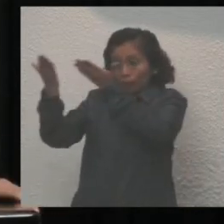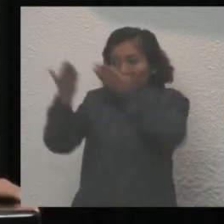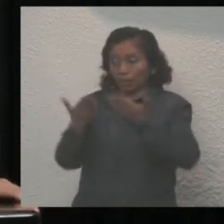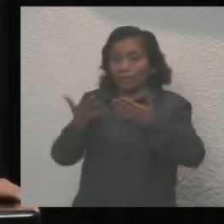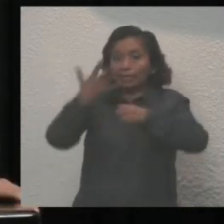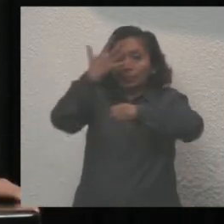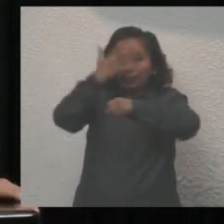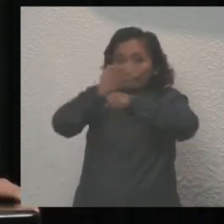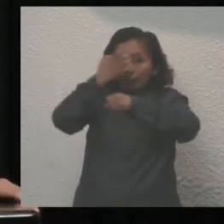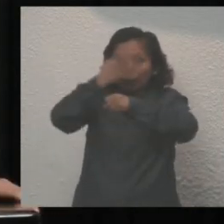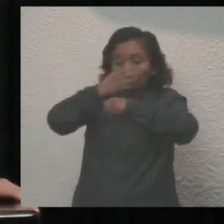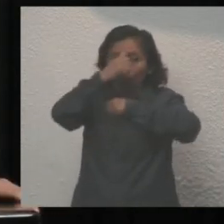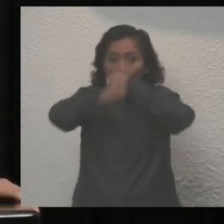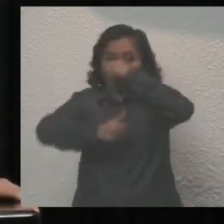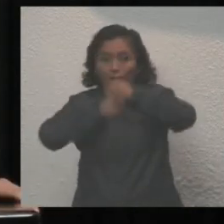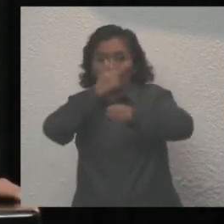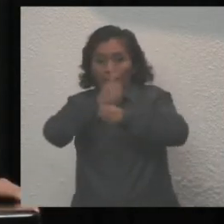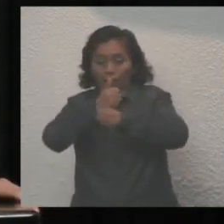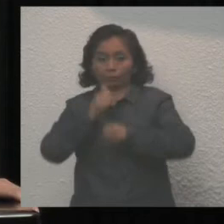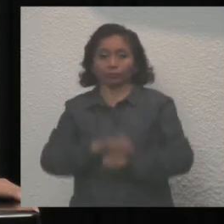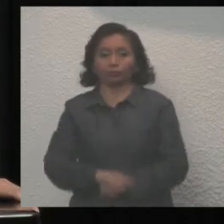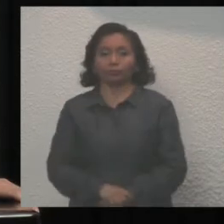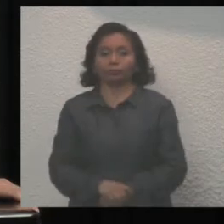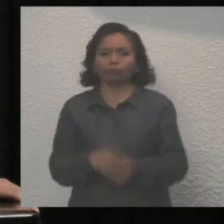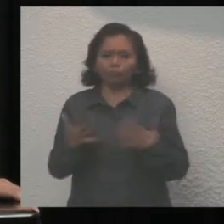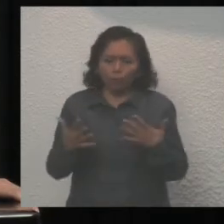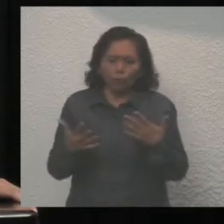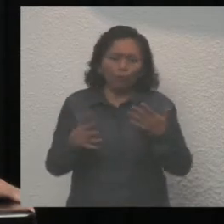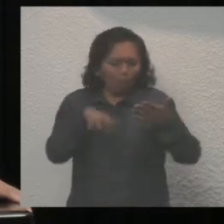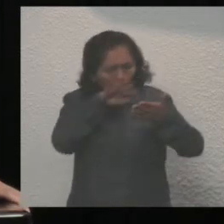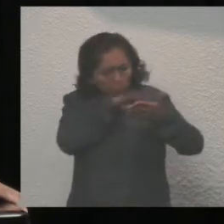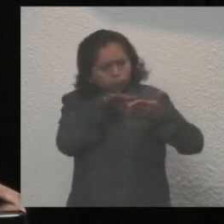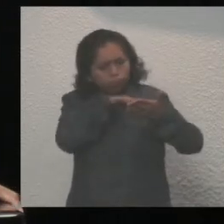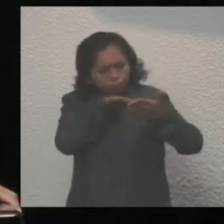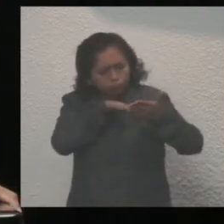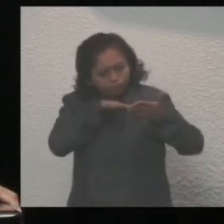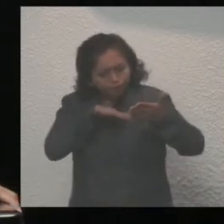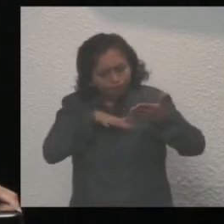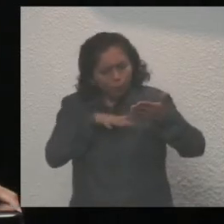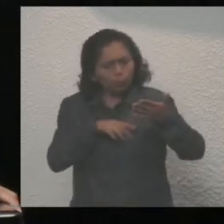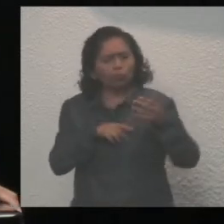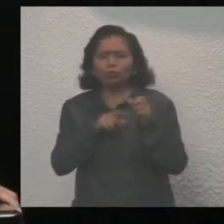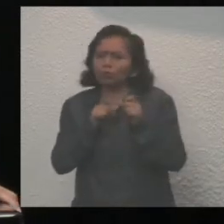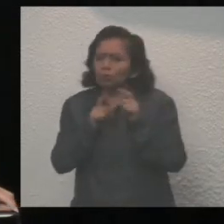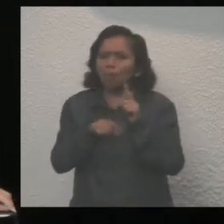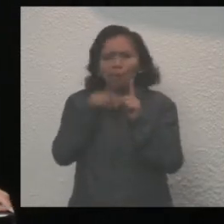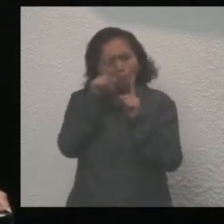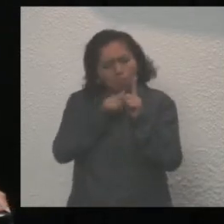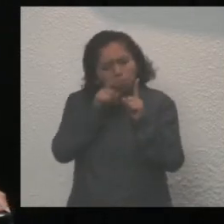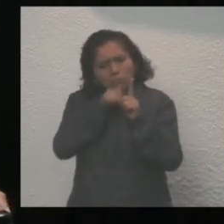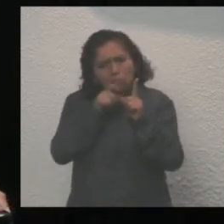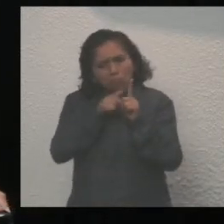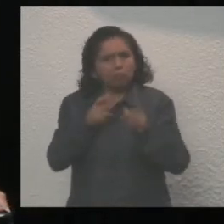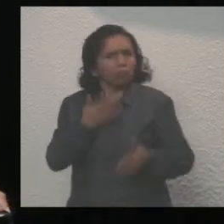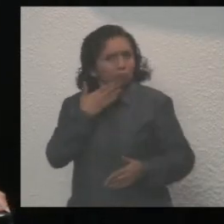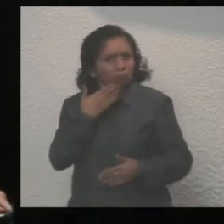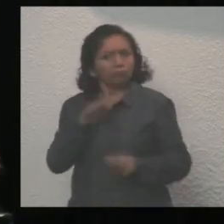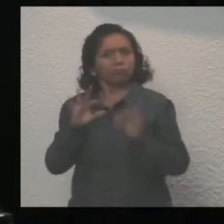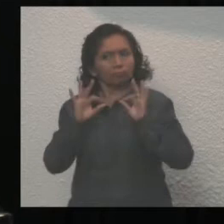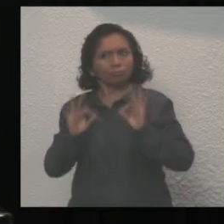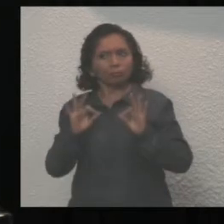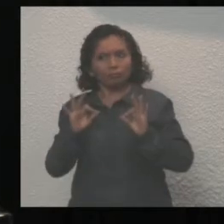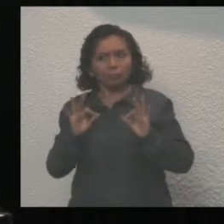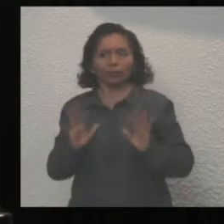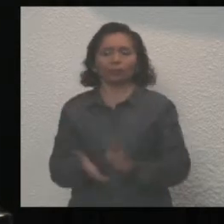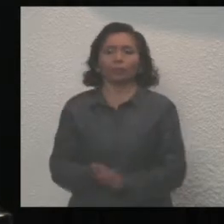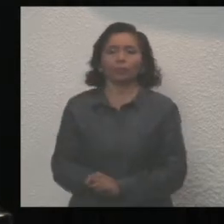quinto año de gestión. Lo analizaremos y lo criticaremos de manera constructiva. Es